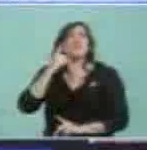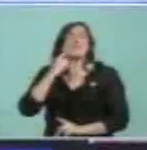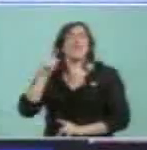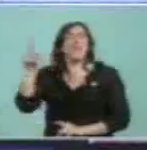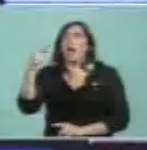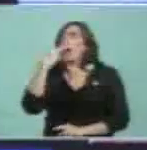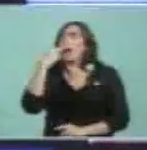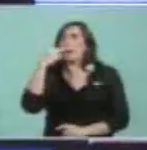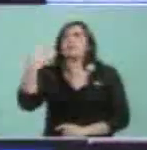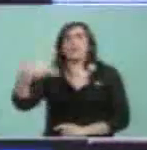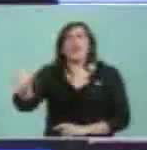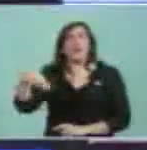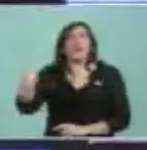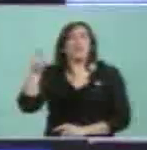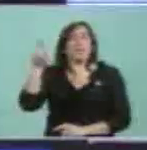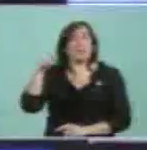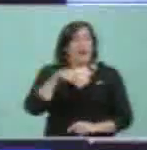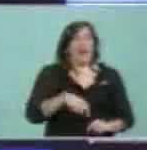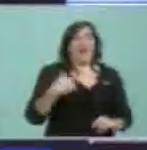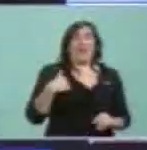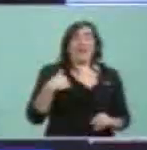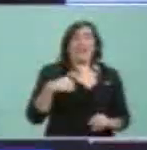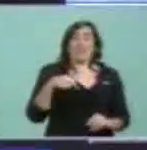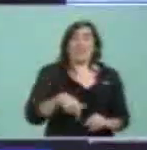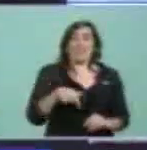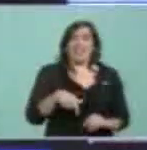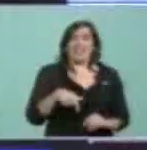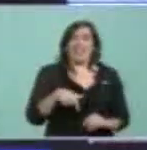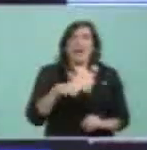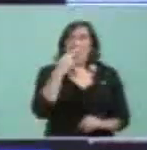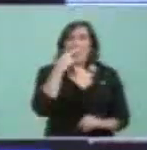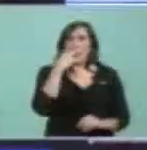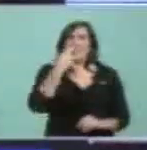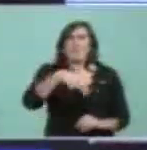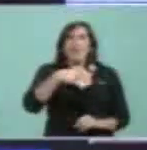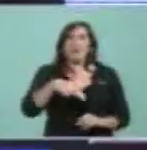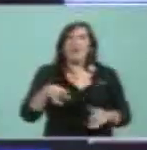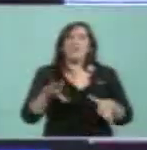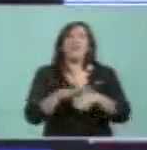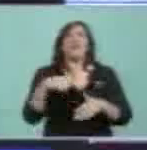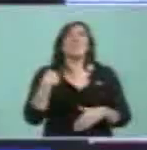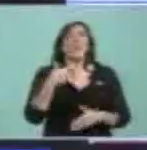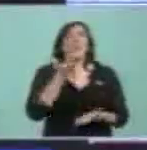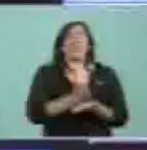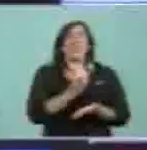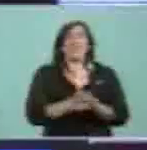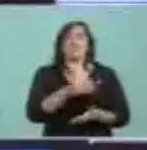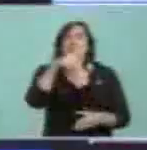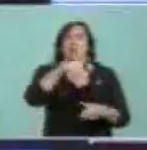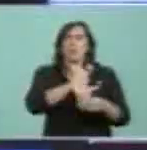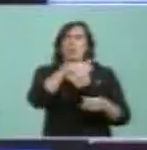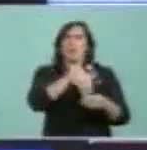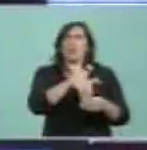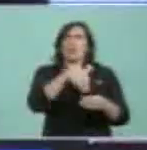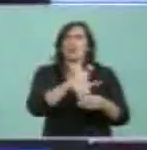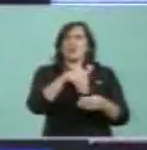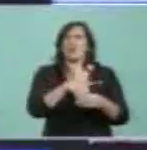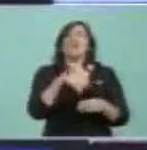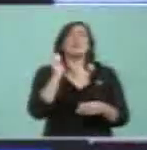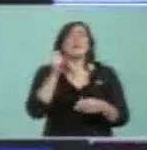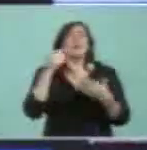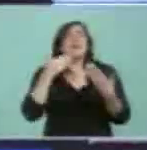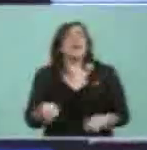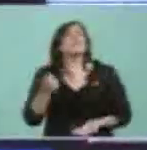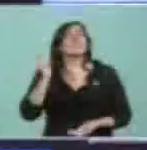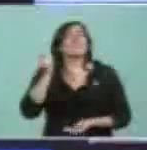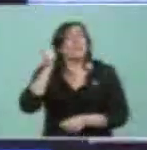el 11 de noviembre también, donde las argentinas obteníamos el derecho a voto gracias a la labor incansable,